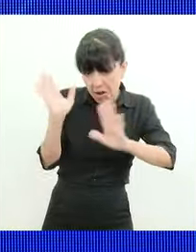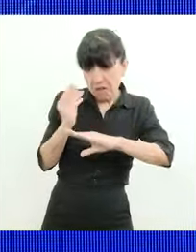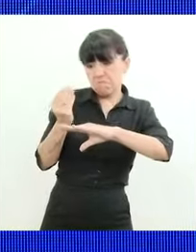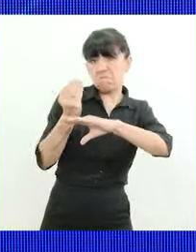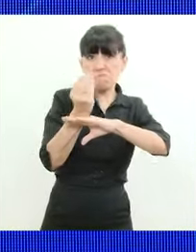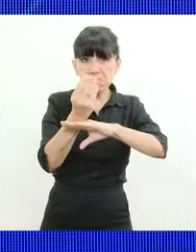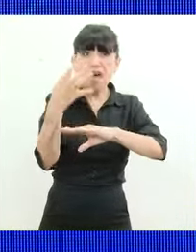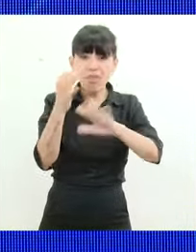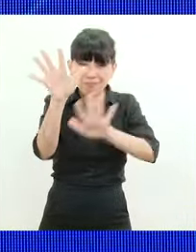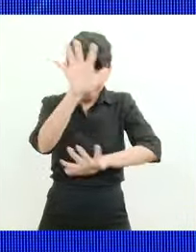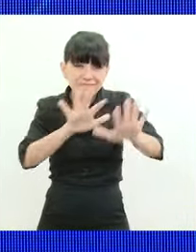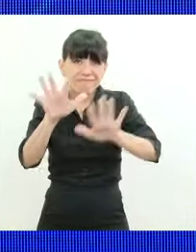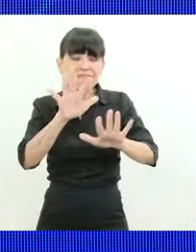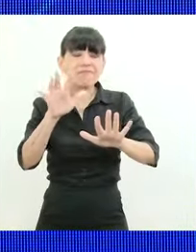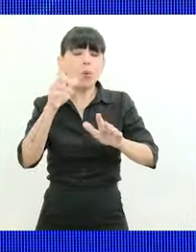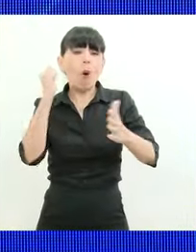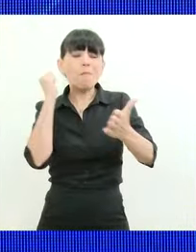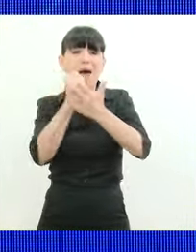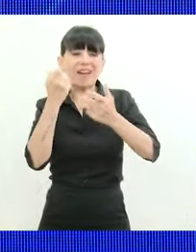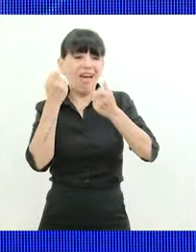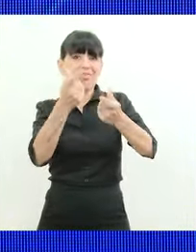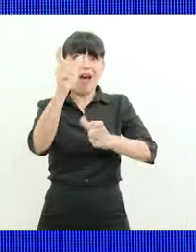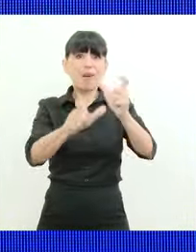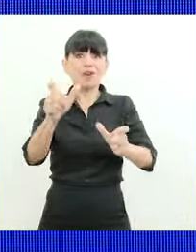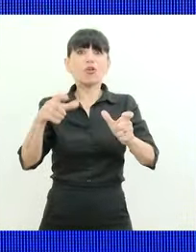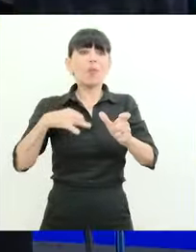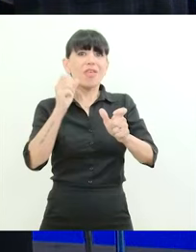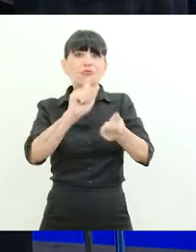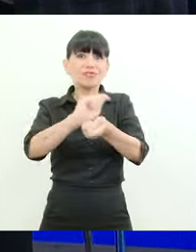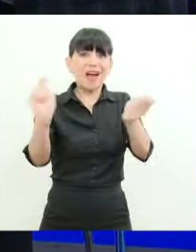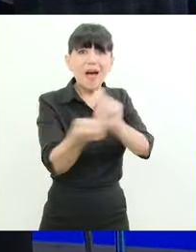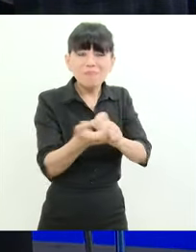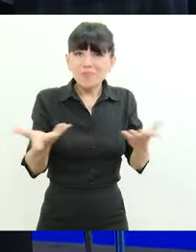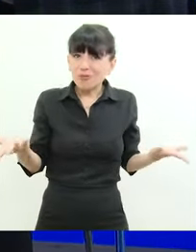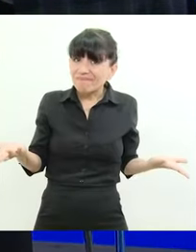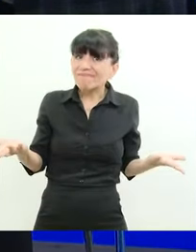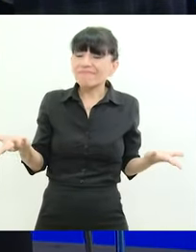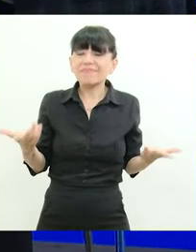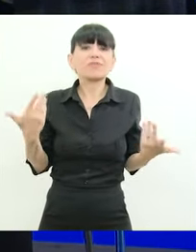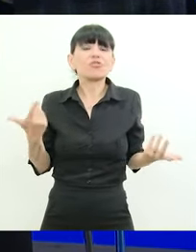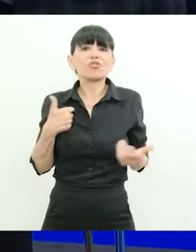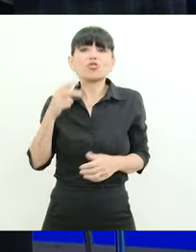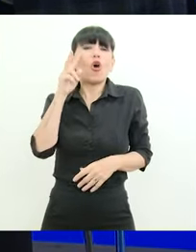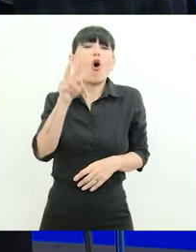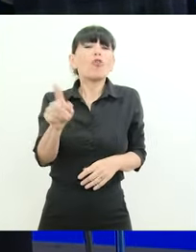de alguna manera deje algún cambio en la vida de la gente y yo no miro si más allá de que lo